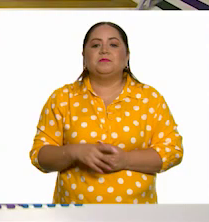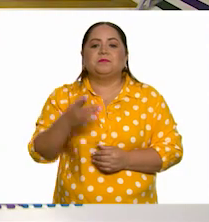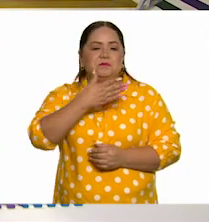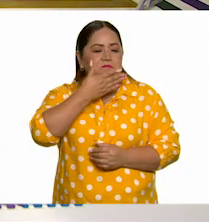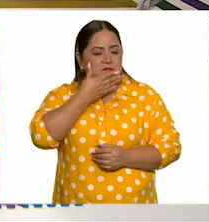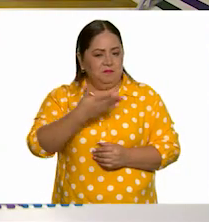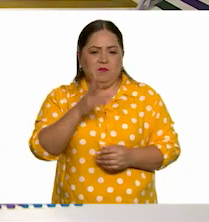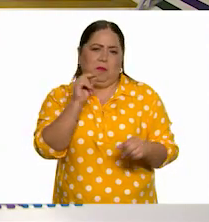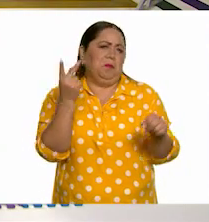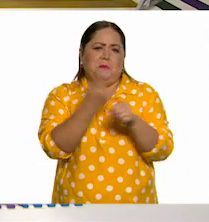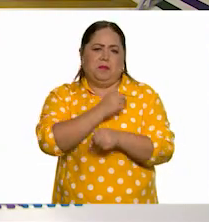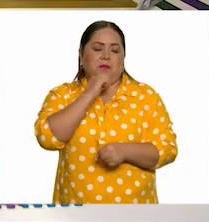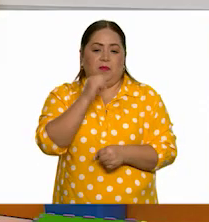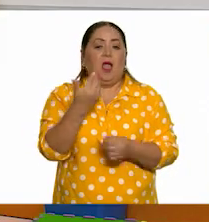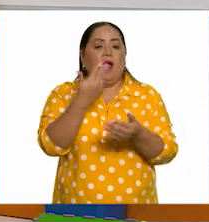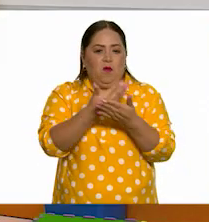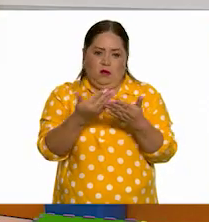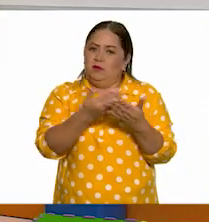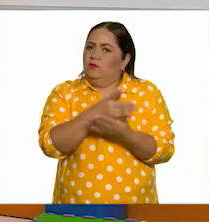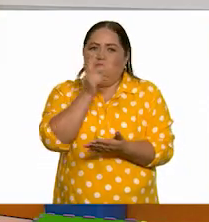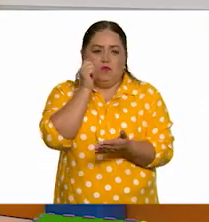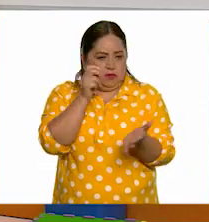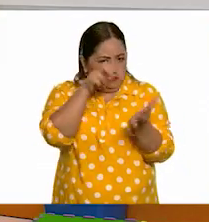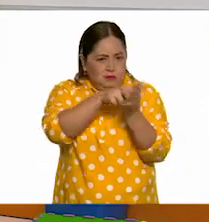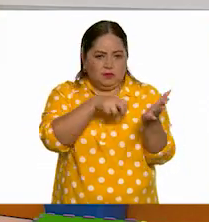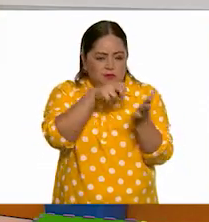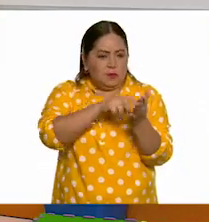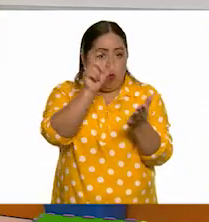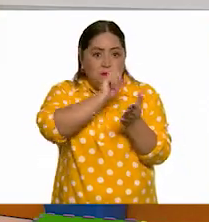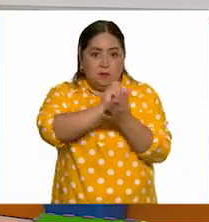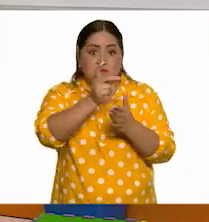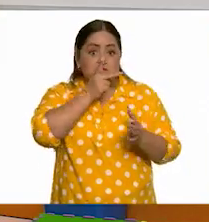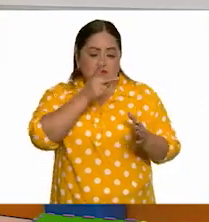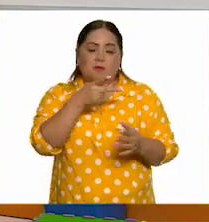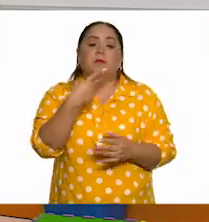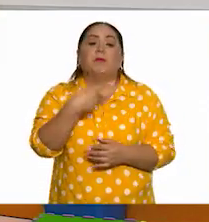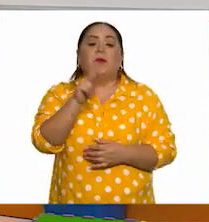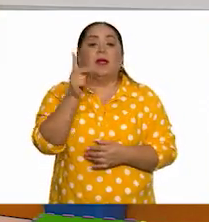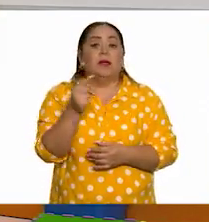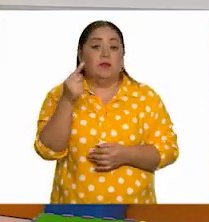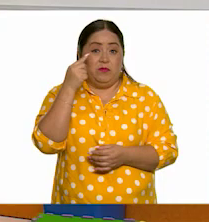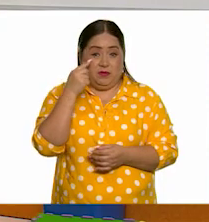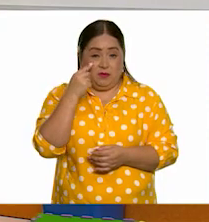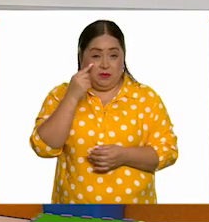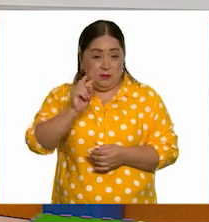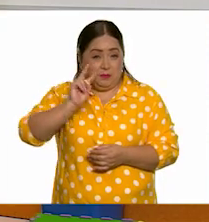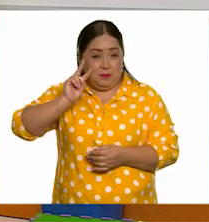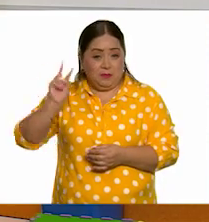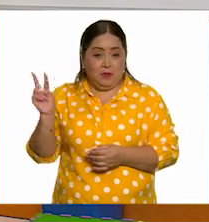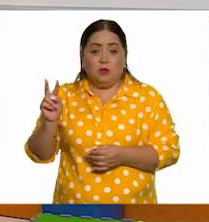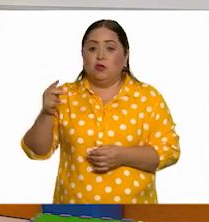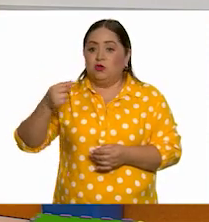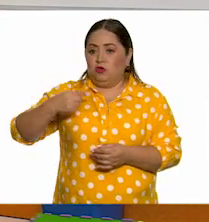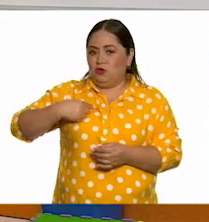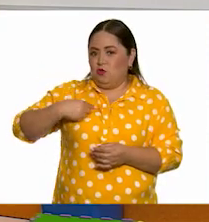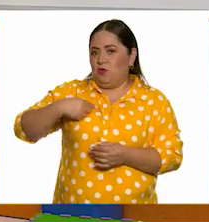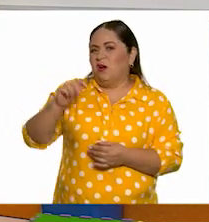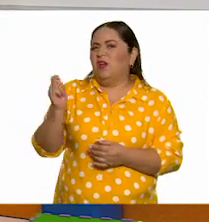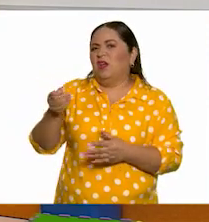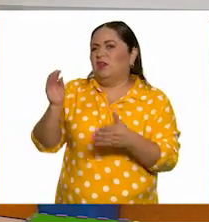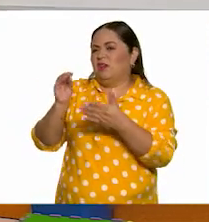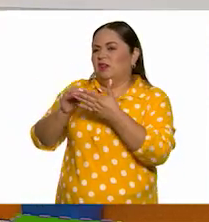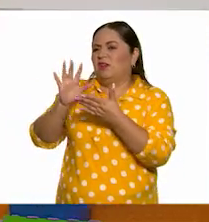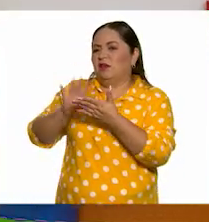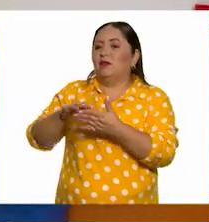No pasa nada. Vamos corrigiendo también nuestra escritura. Entonces, vamos a ver. Yo anoté lo siguiente,